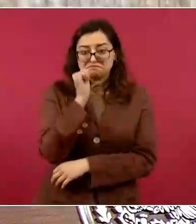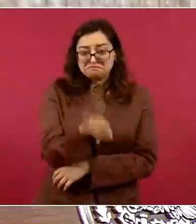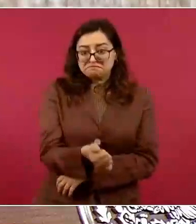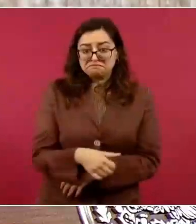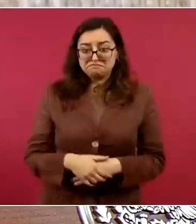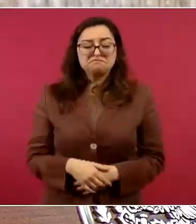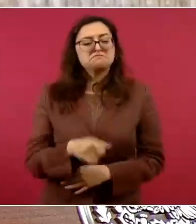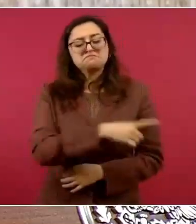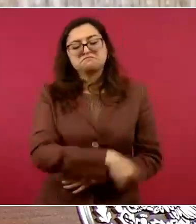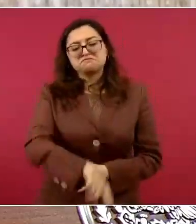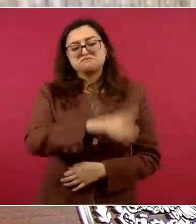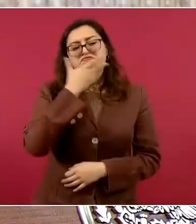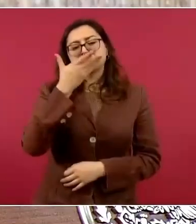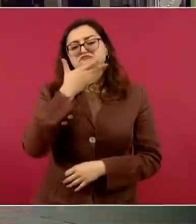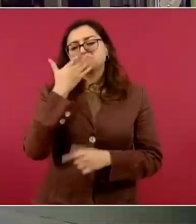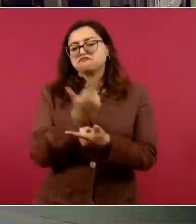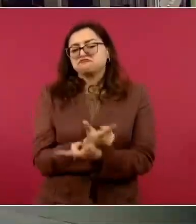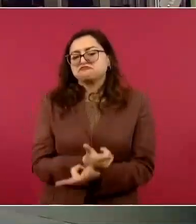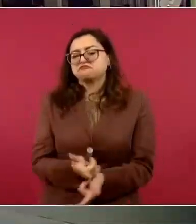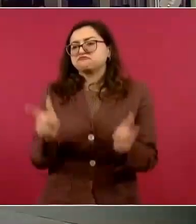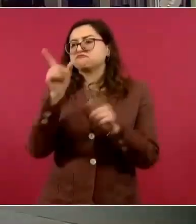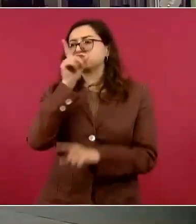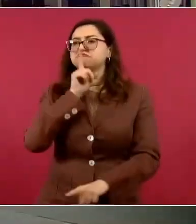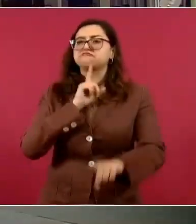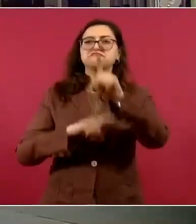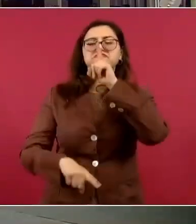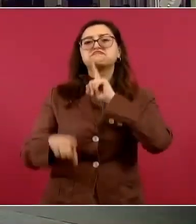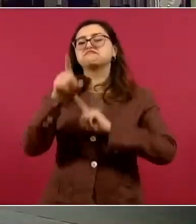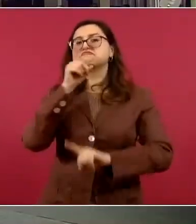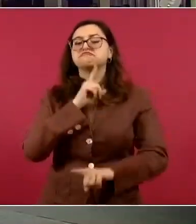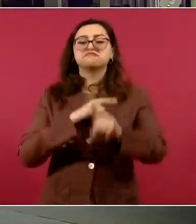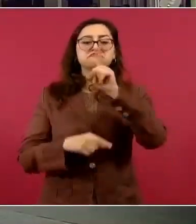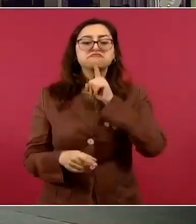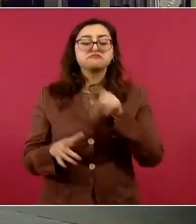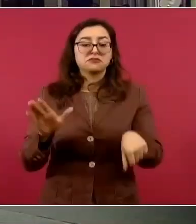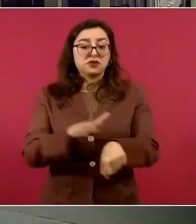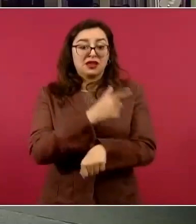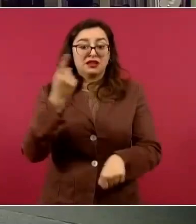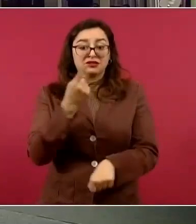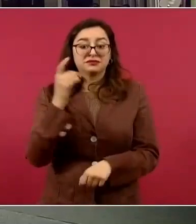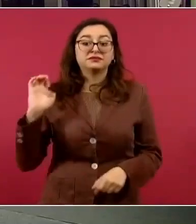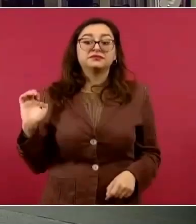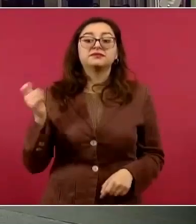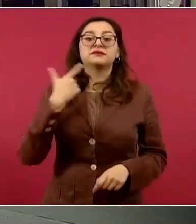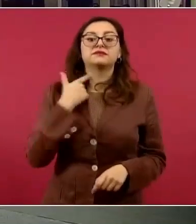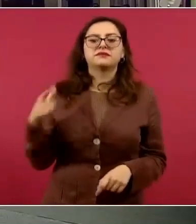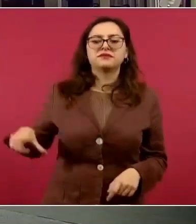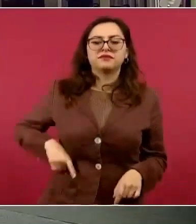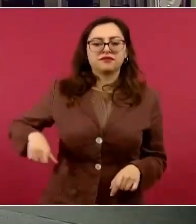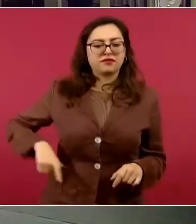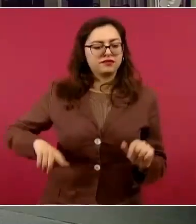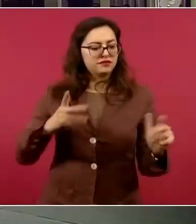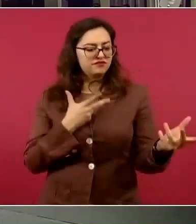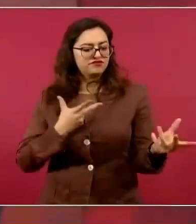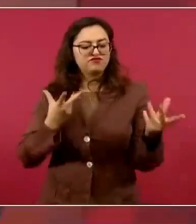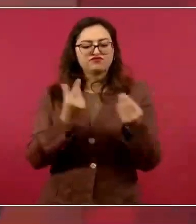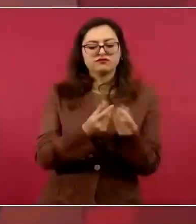Casi todos empleados, depotentados, periodistas